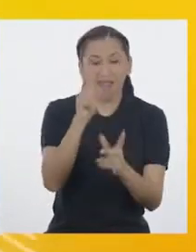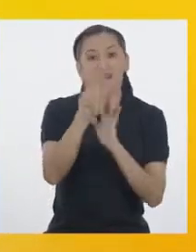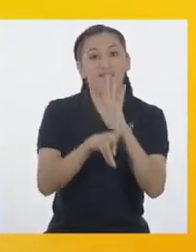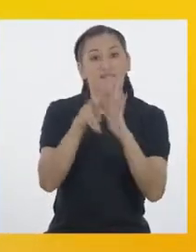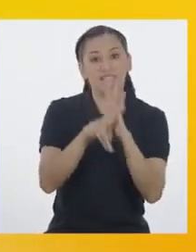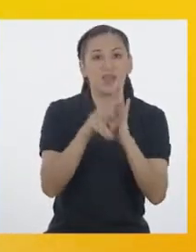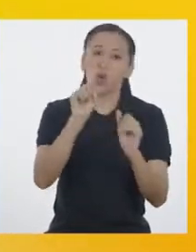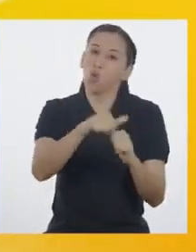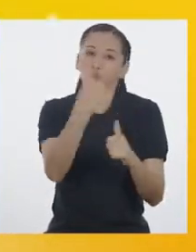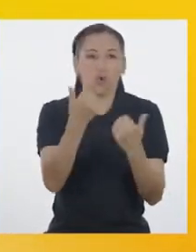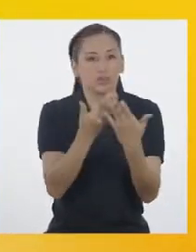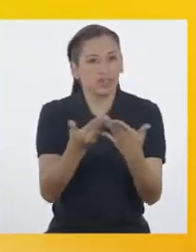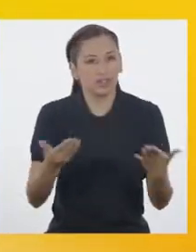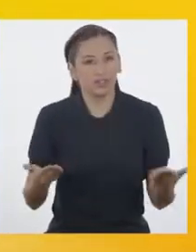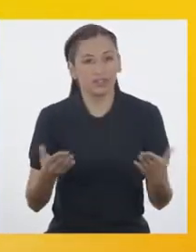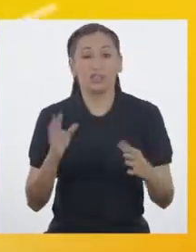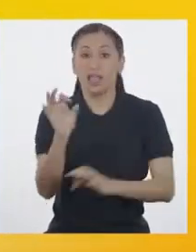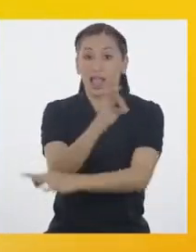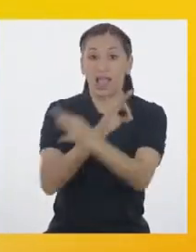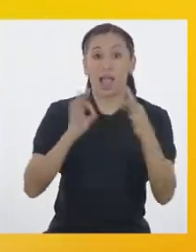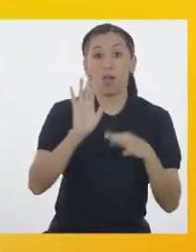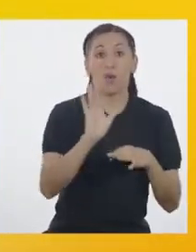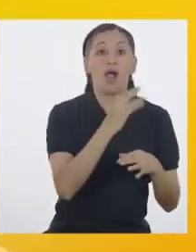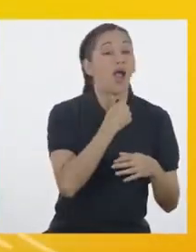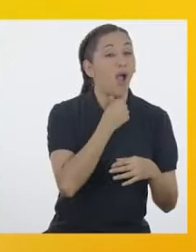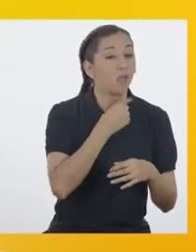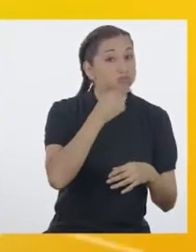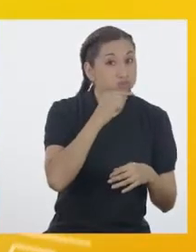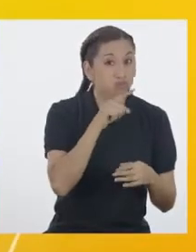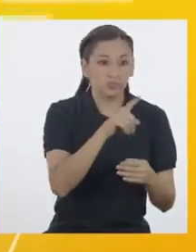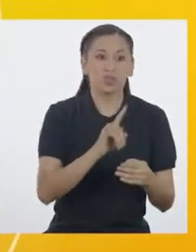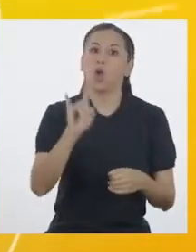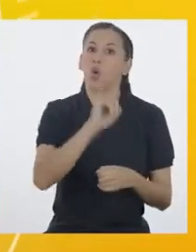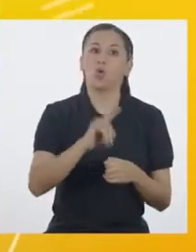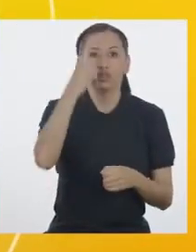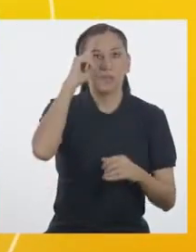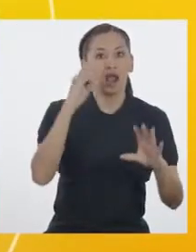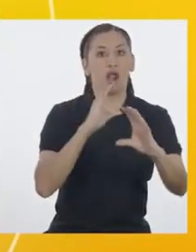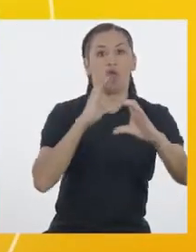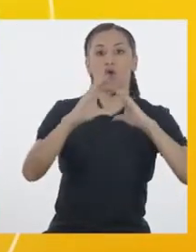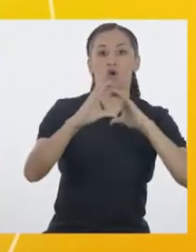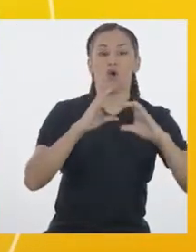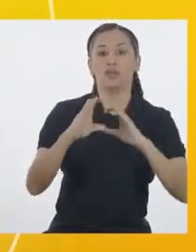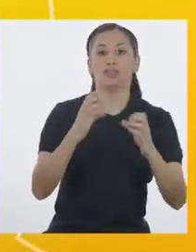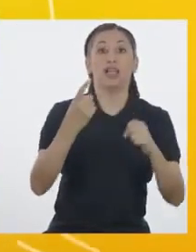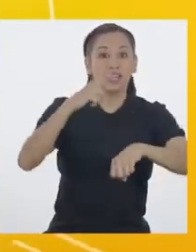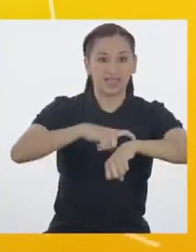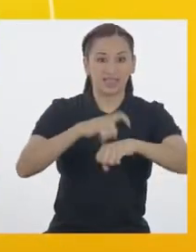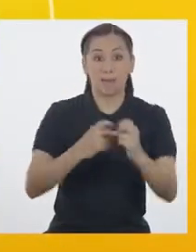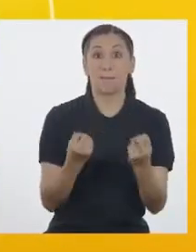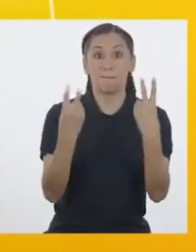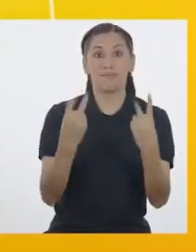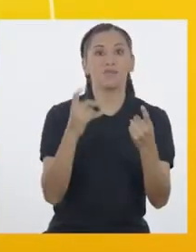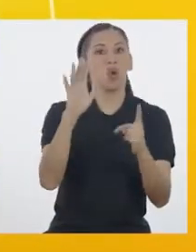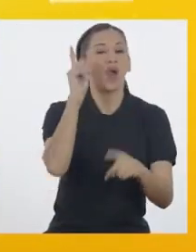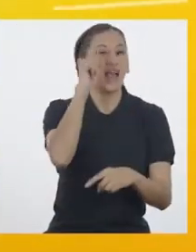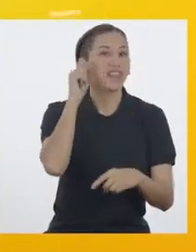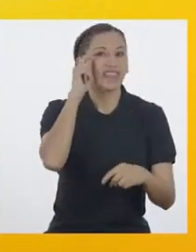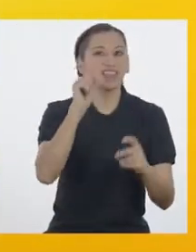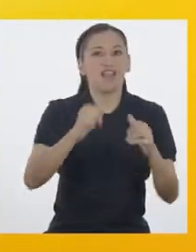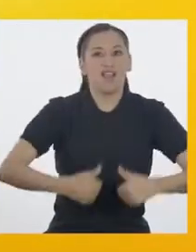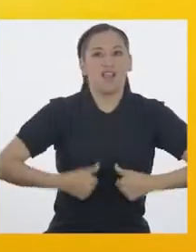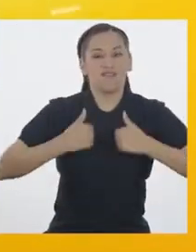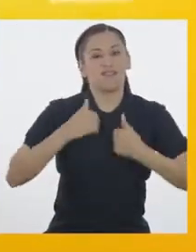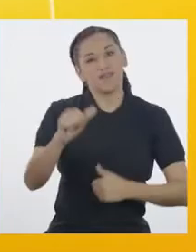y otras cosas. A cambio, su abuelita lo usa para comunicarse en tiempo real con sus